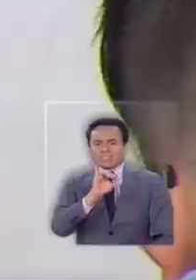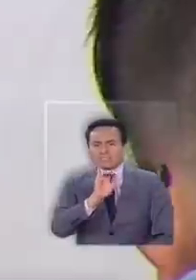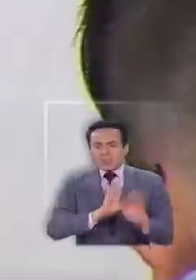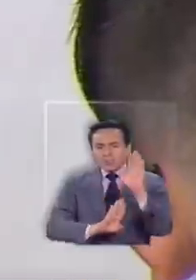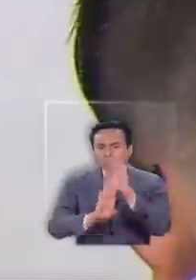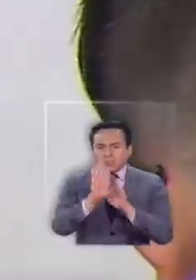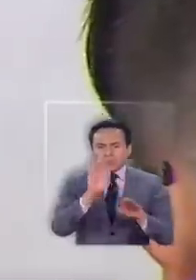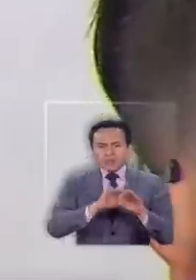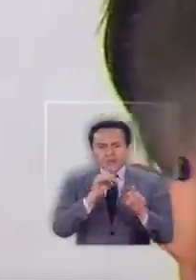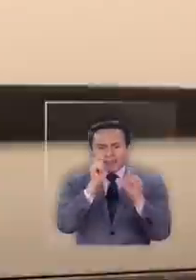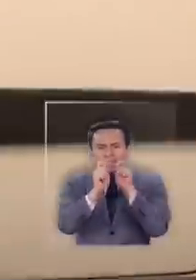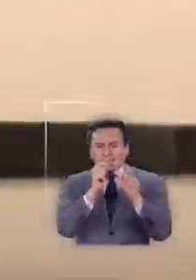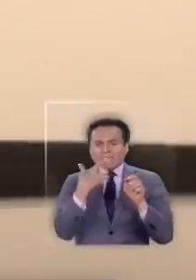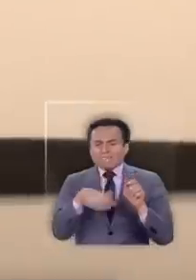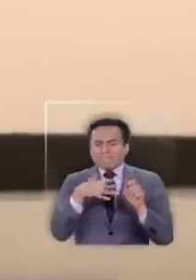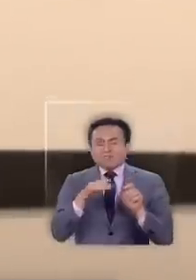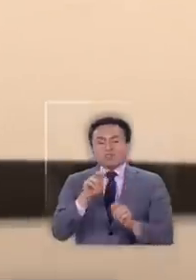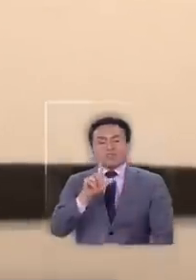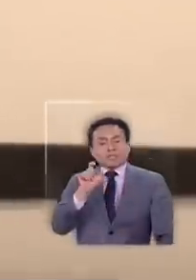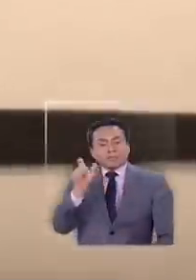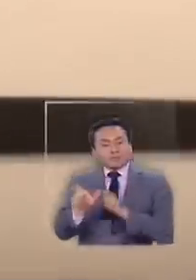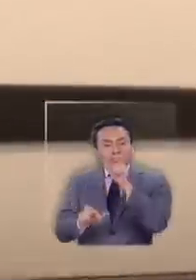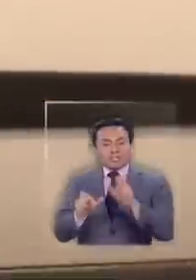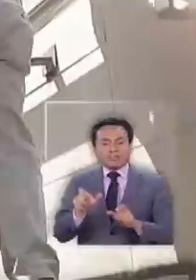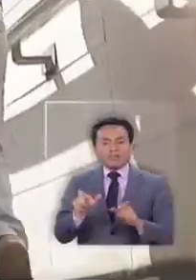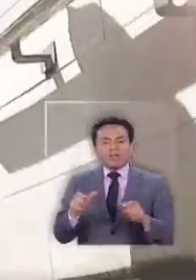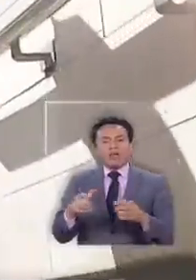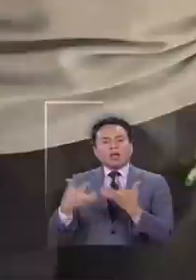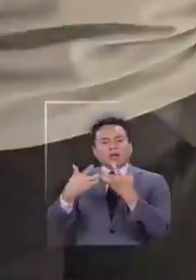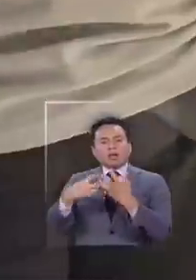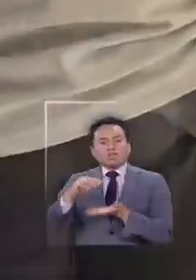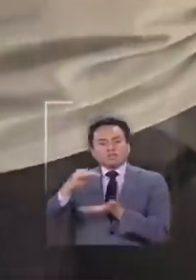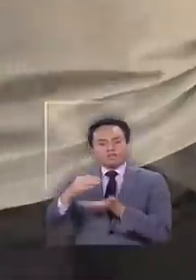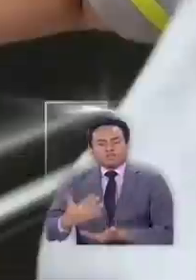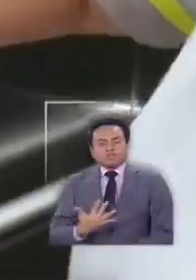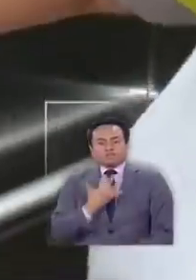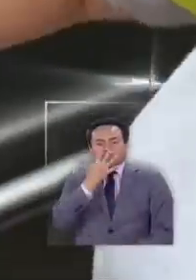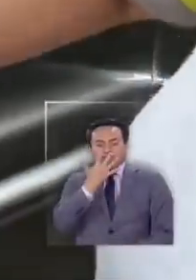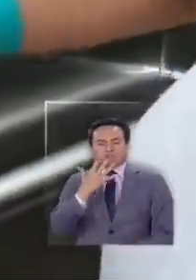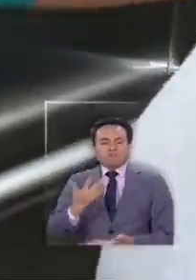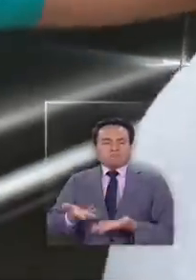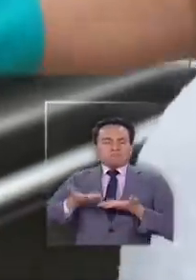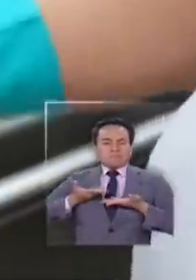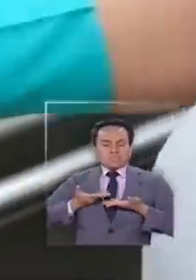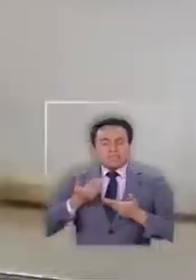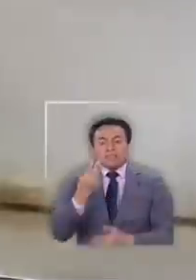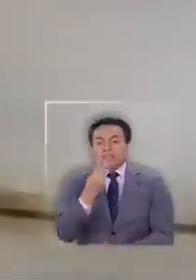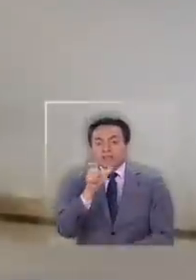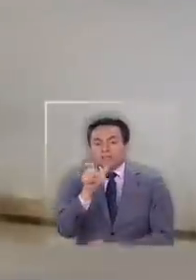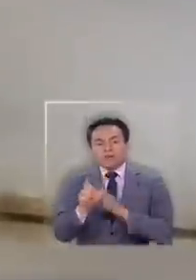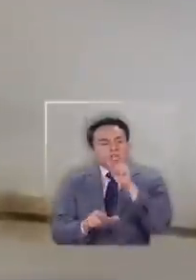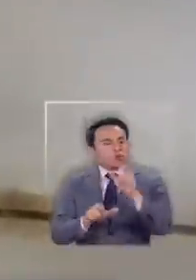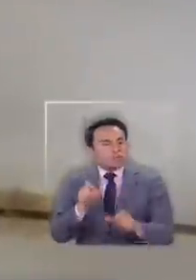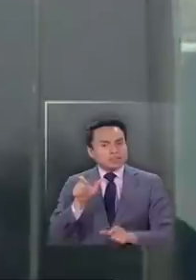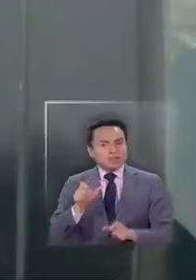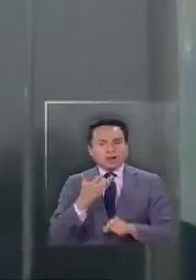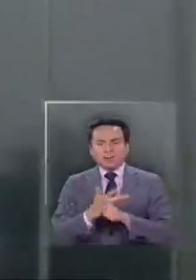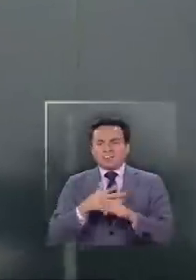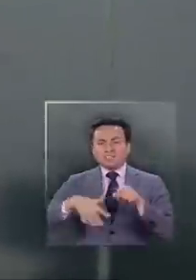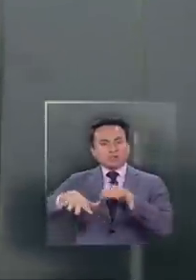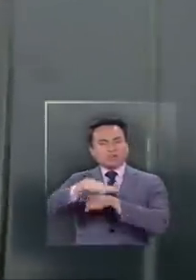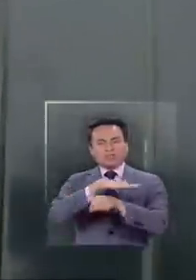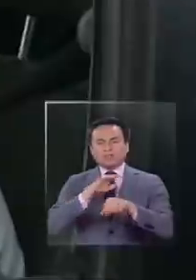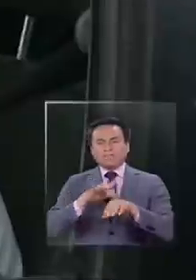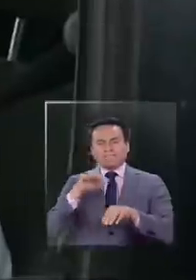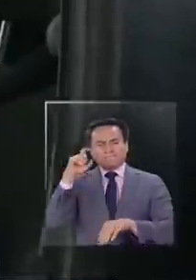y 270 de ellos permanecen conectados a ventilación mecánica. 36 de ellos están en situación